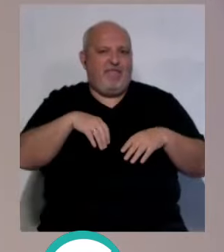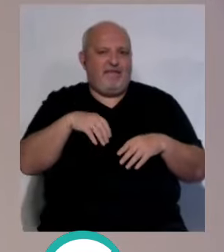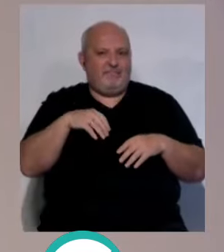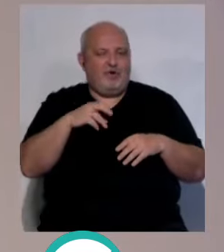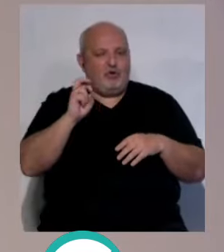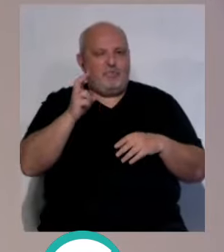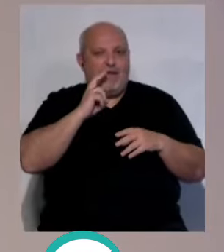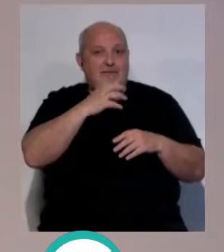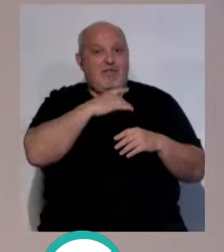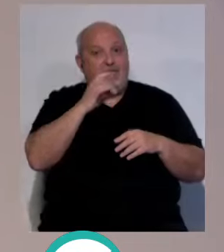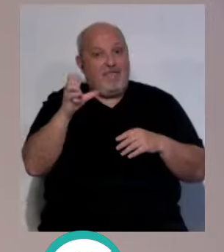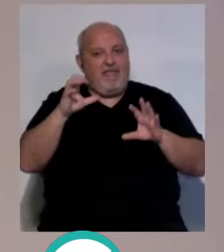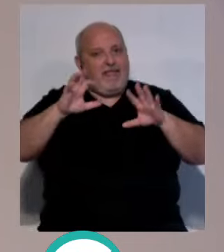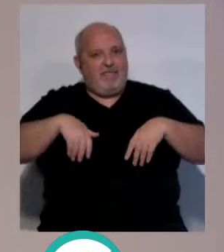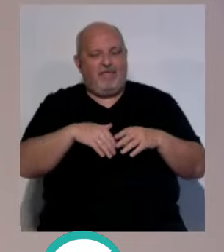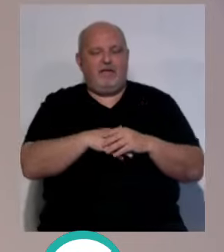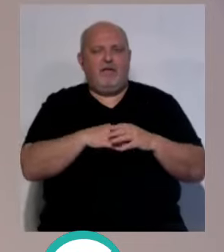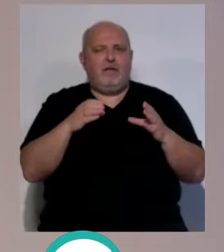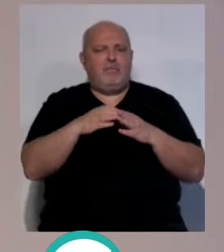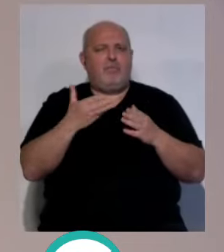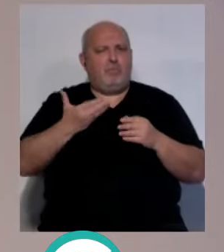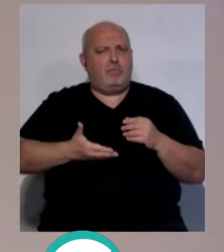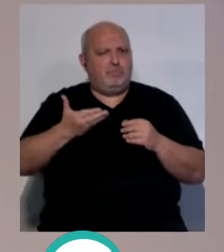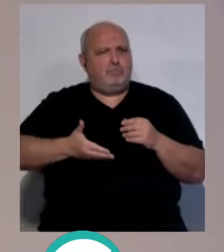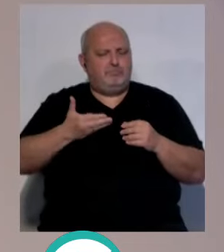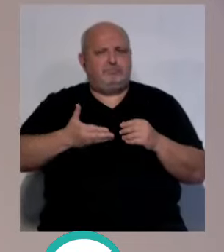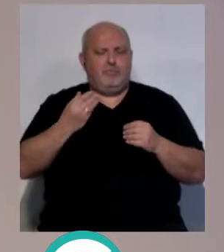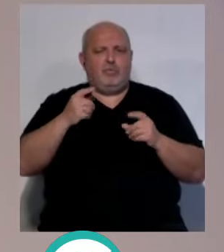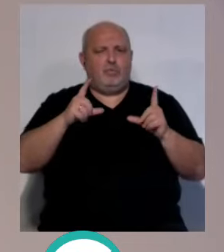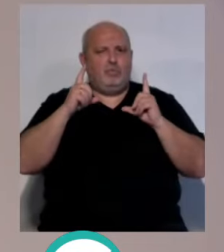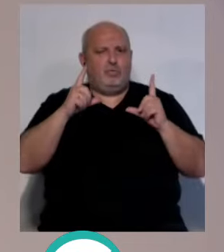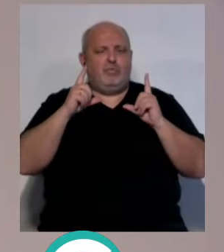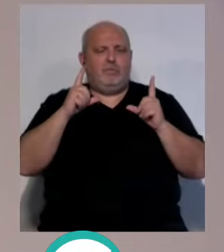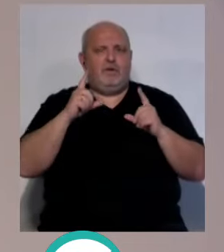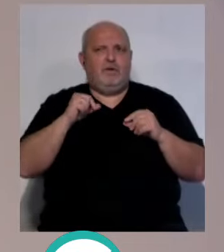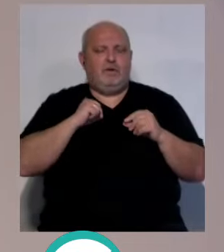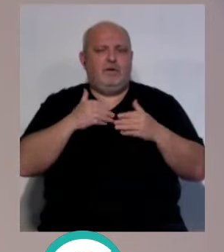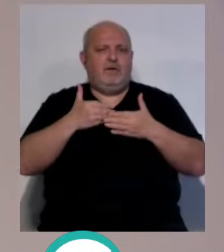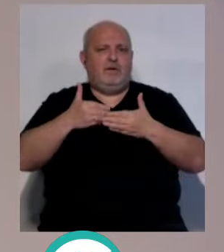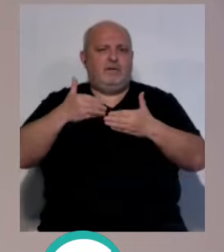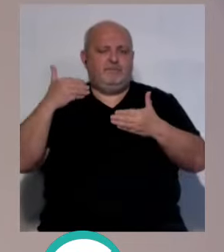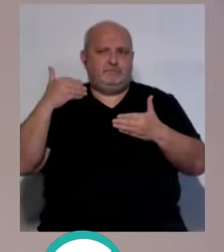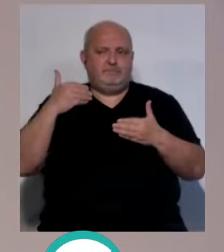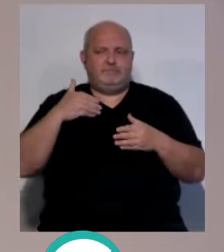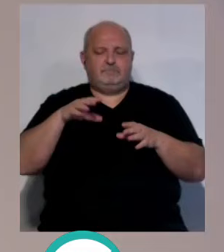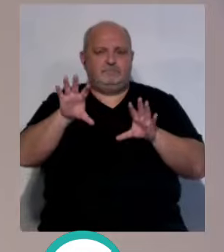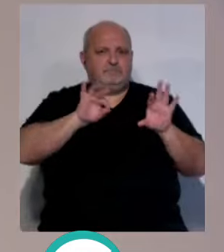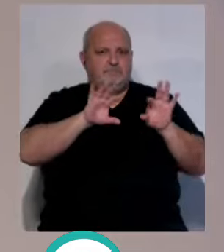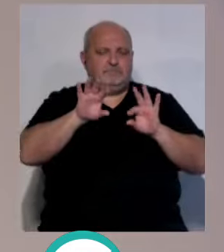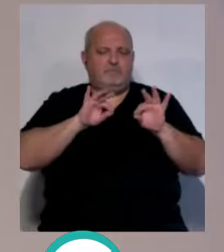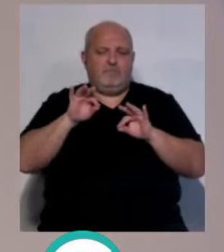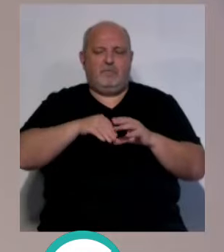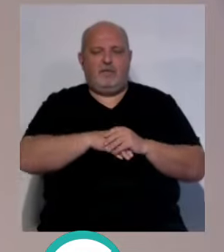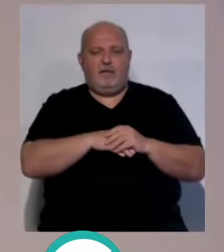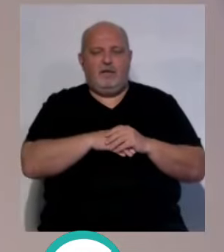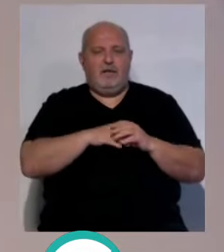O recuerdo aquella época, había equipos muy importantes y muchísimos jugadores que tuvimos la suerte de captarlo y tenerlo